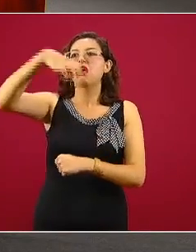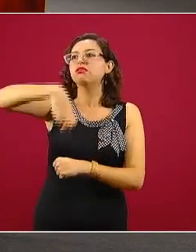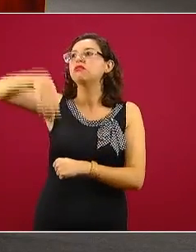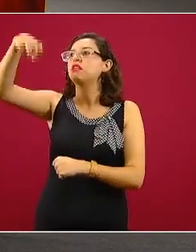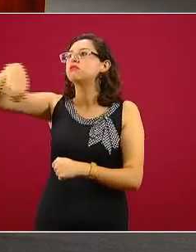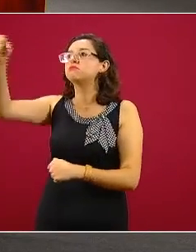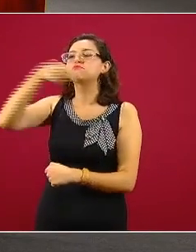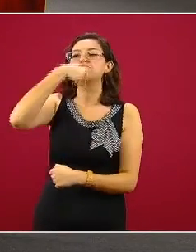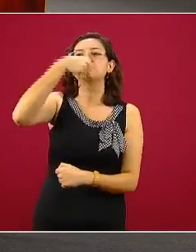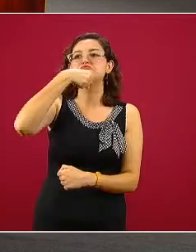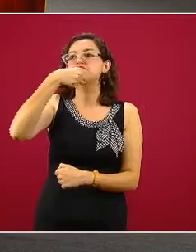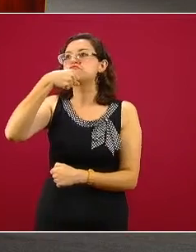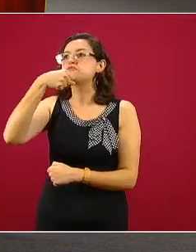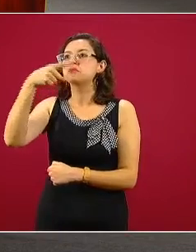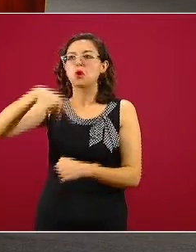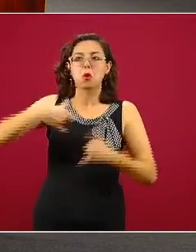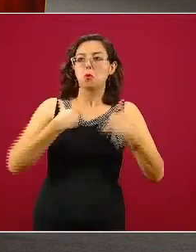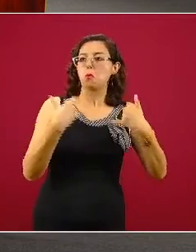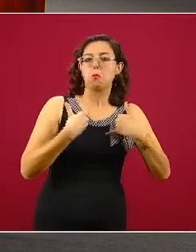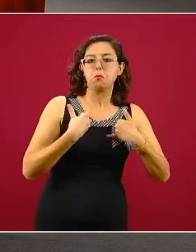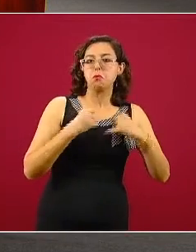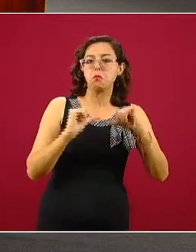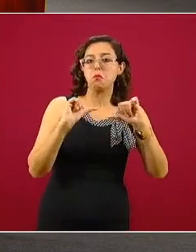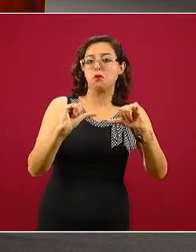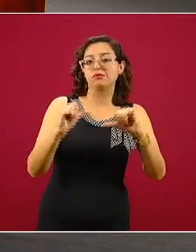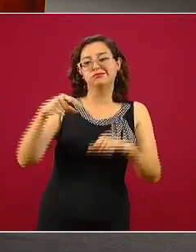fenómeno no se presenta. La siguiente.